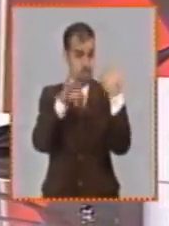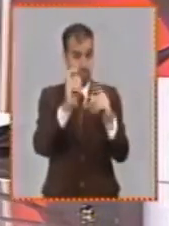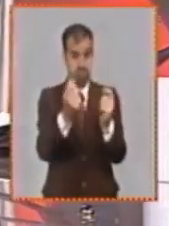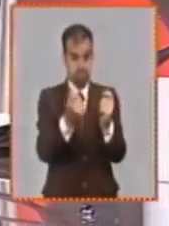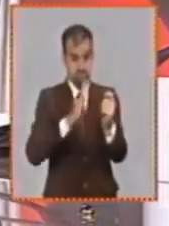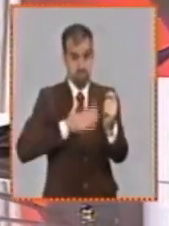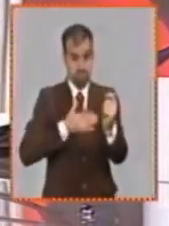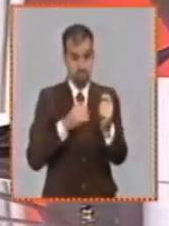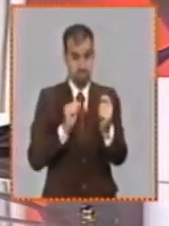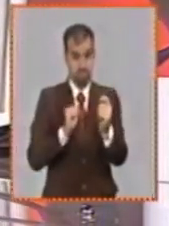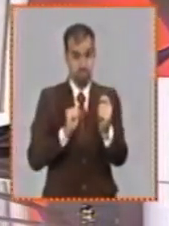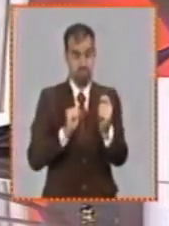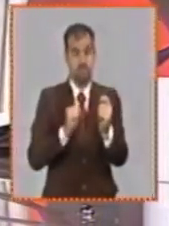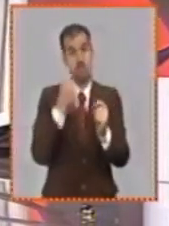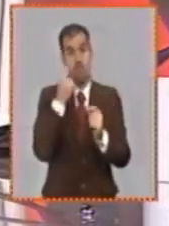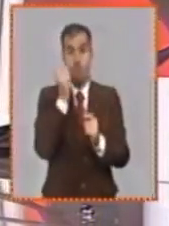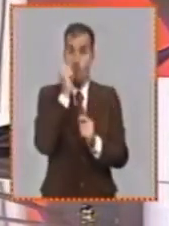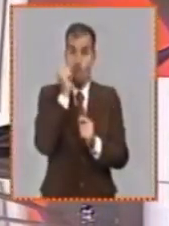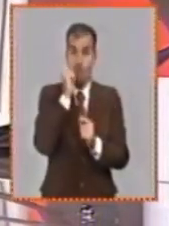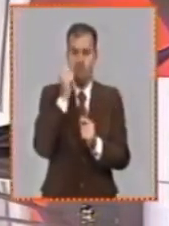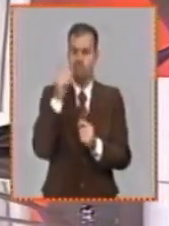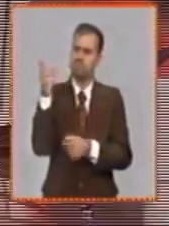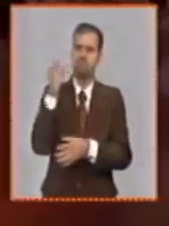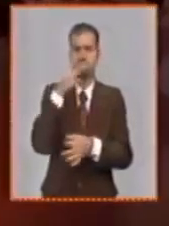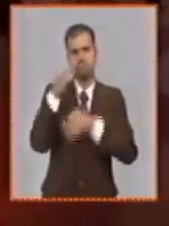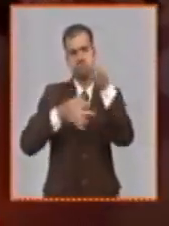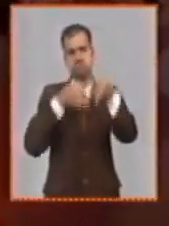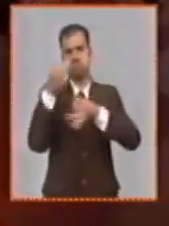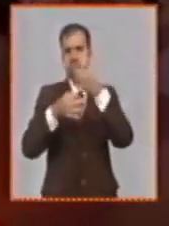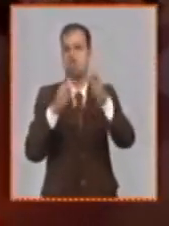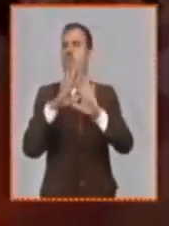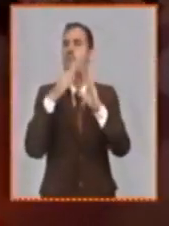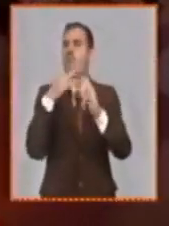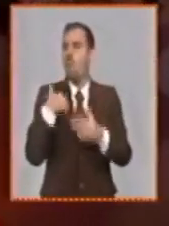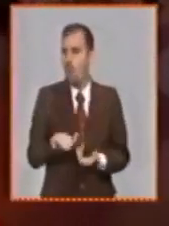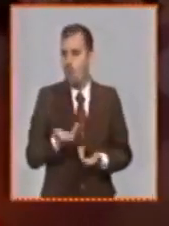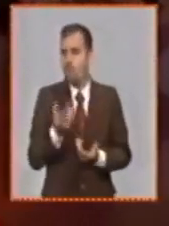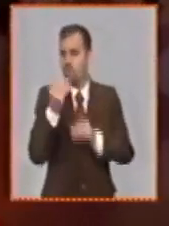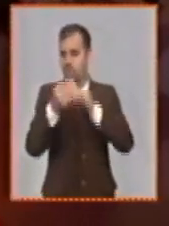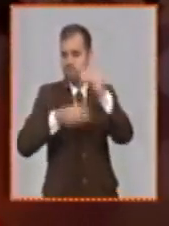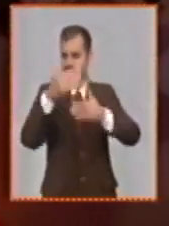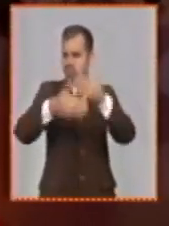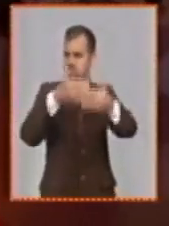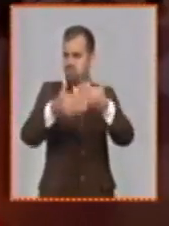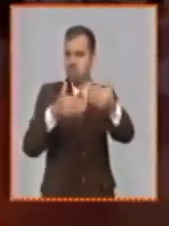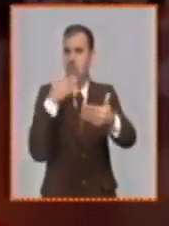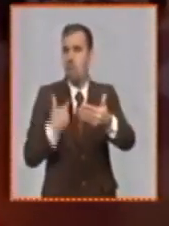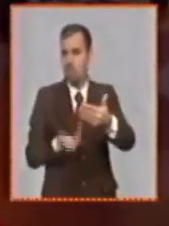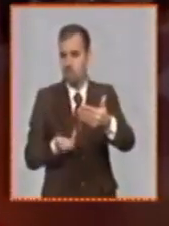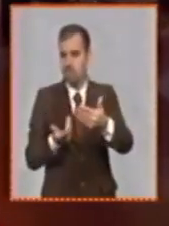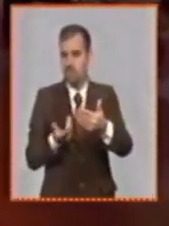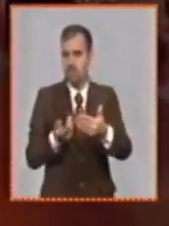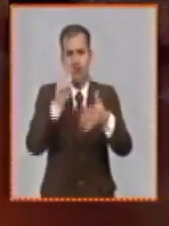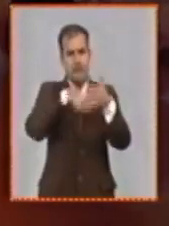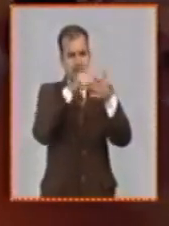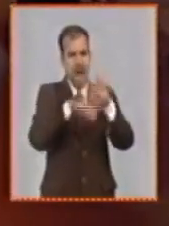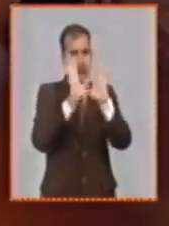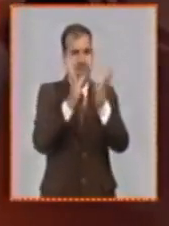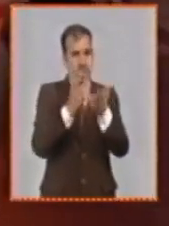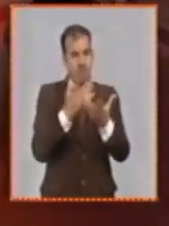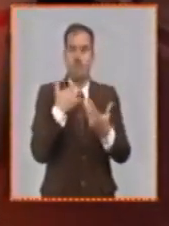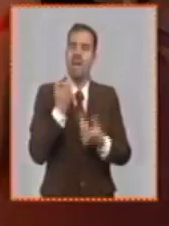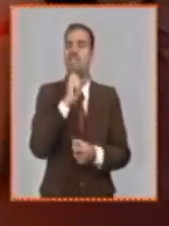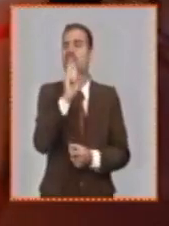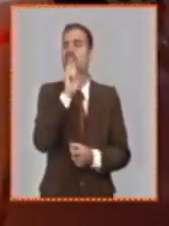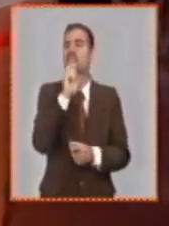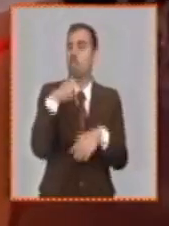Ministerio de Finanzas y Precios, compañero Vladimir, nos ilustrara qué está pasando en este proceso, cómo se ha ido organizando y cuáles son las dificultades con las que se han